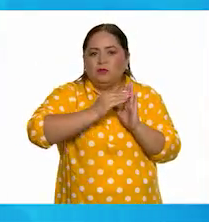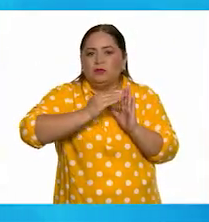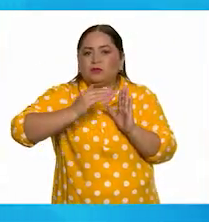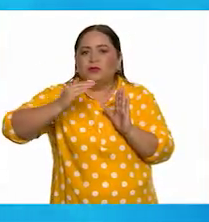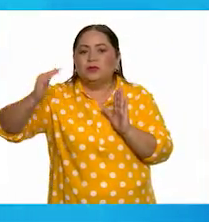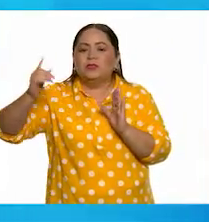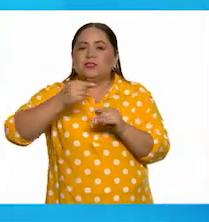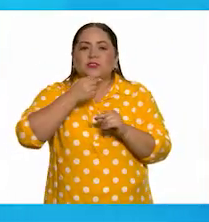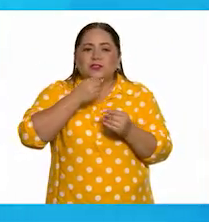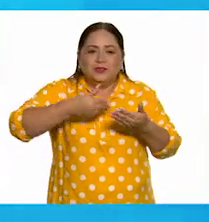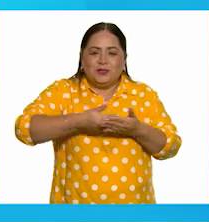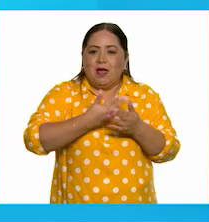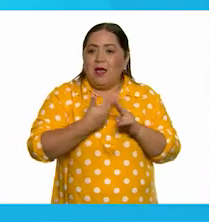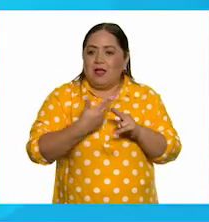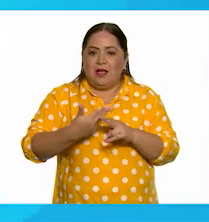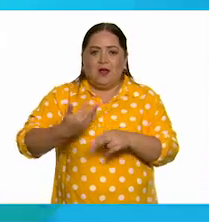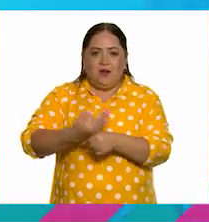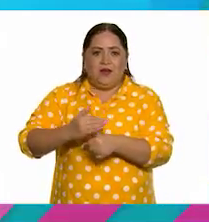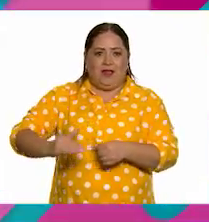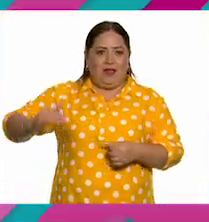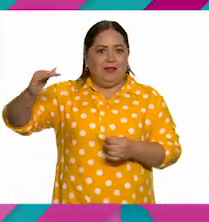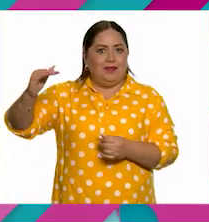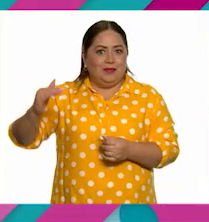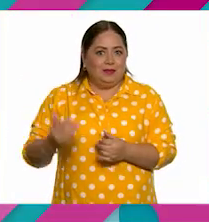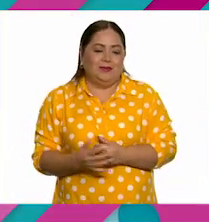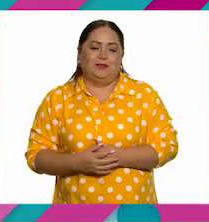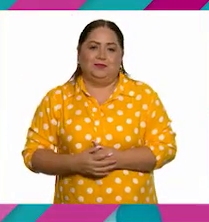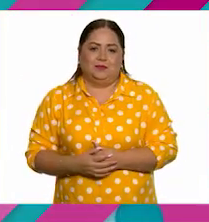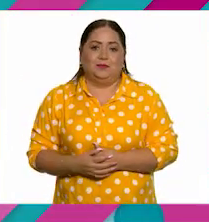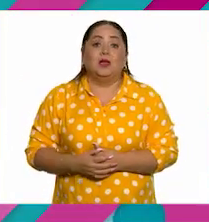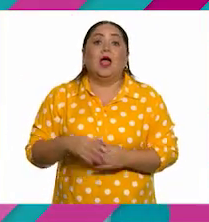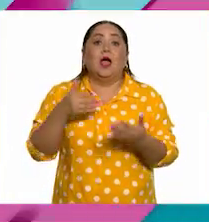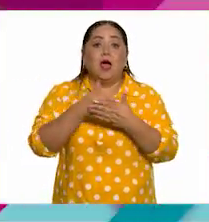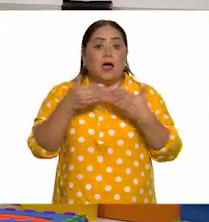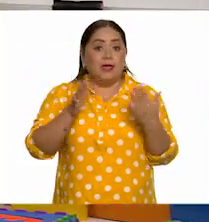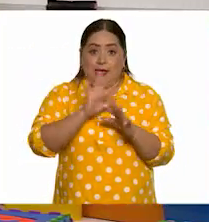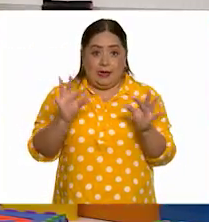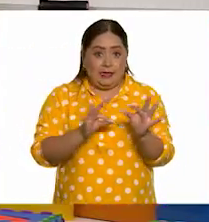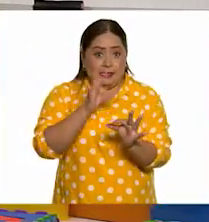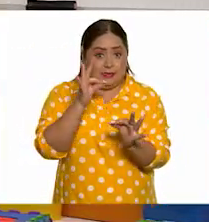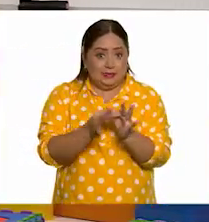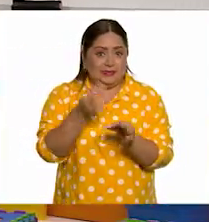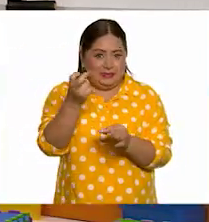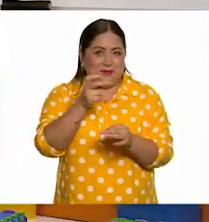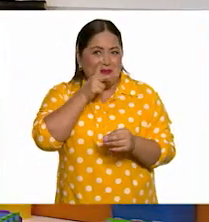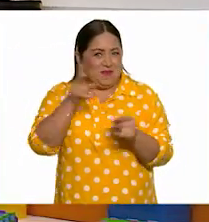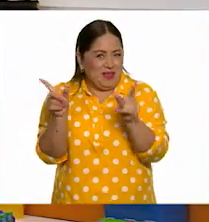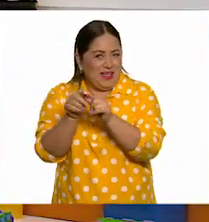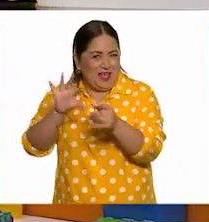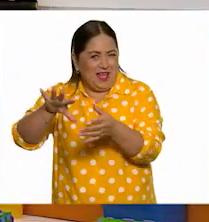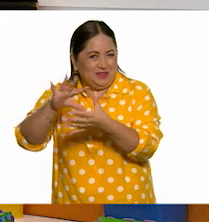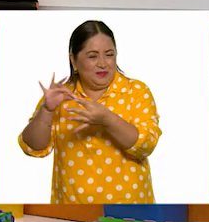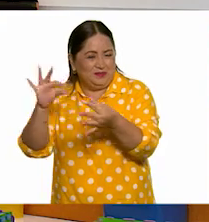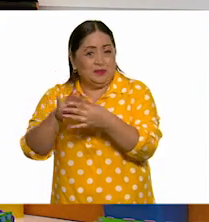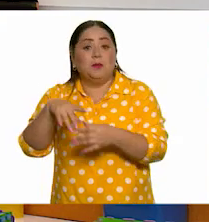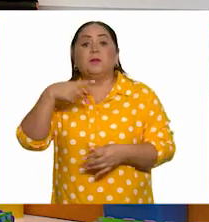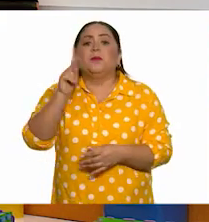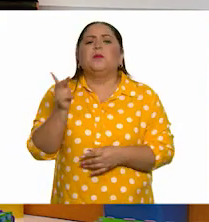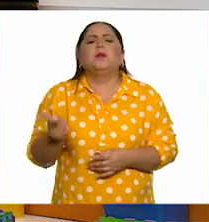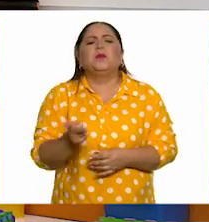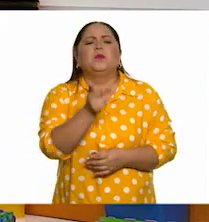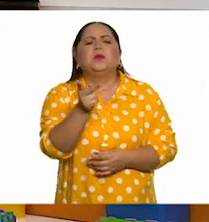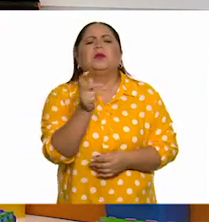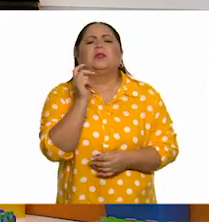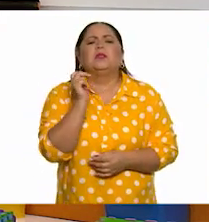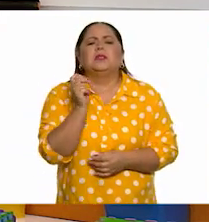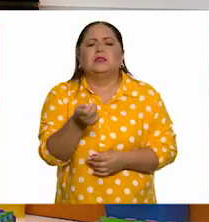pequeñito hasta la edad que tiene ahora. Ah, y entonces ya tenemos lista esta descripción. La pregunta es,